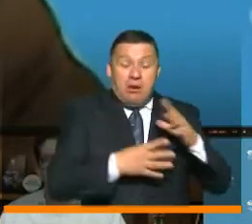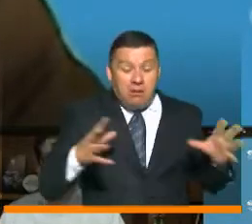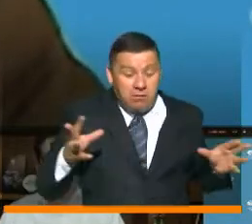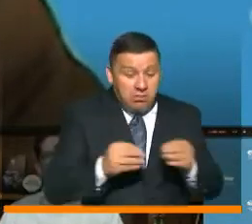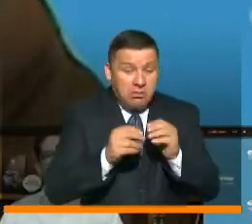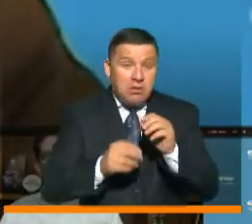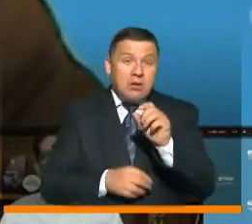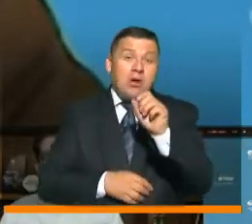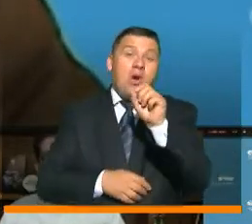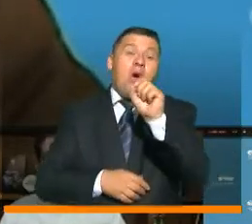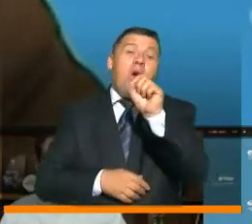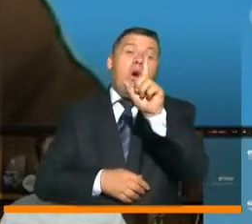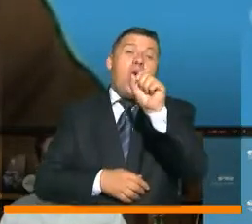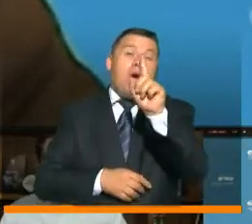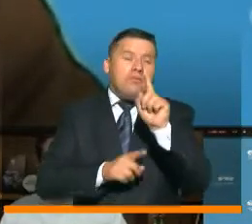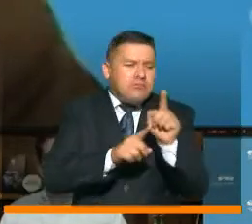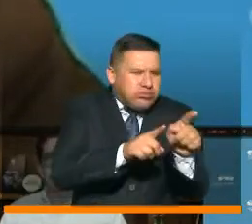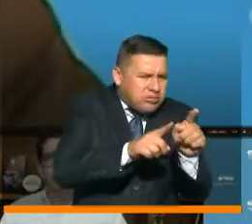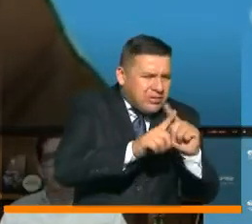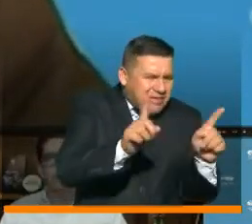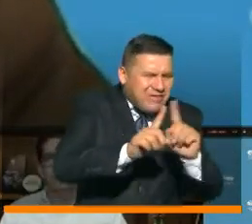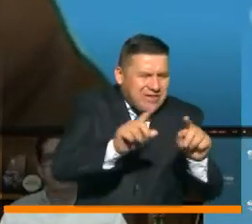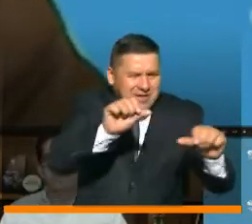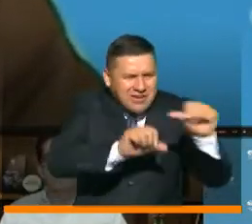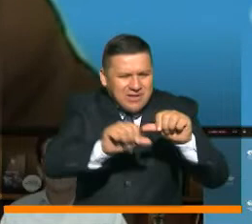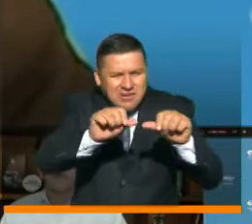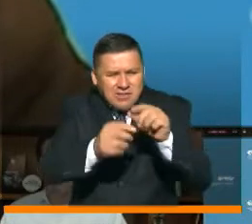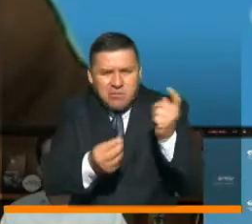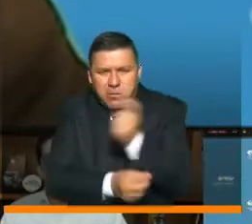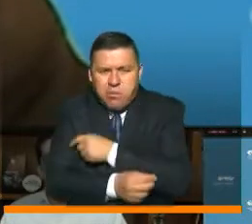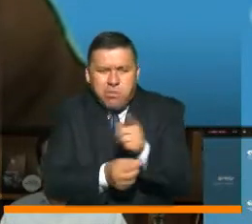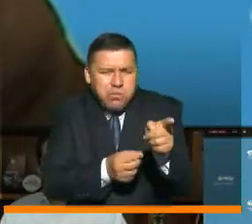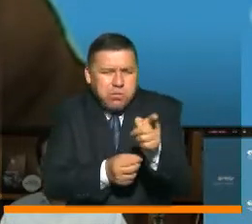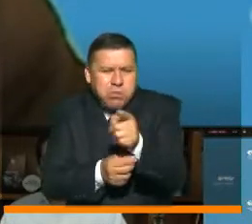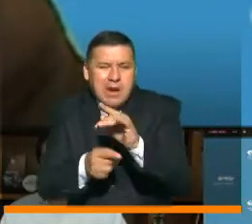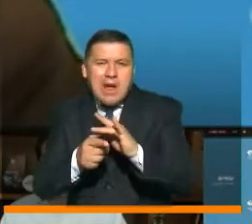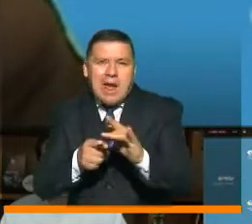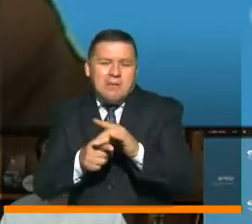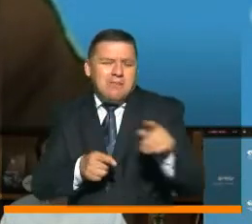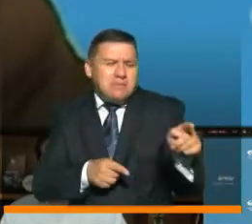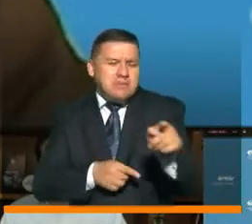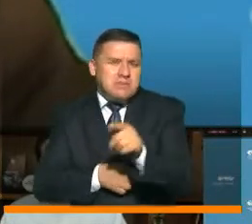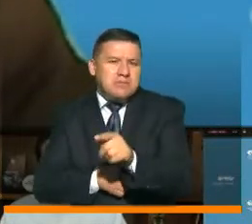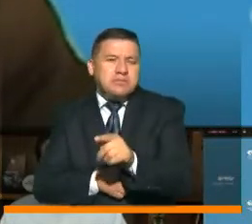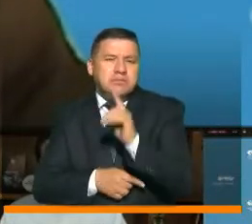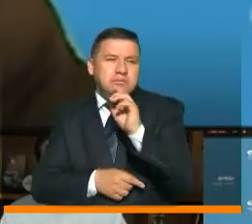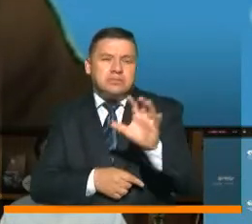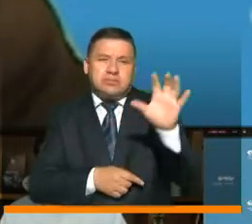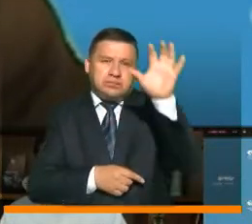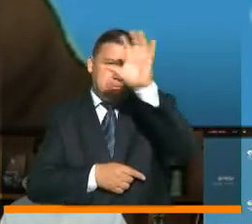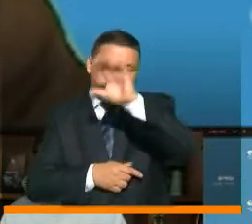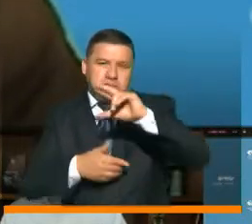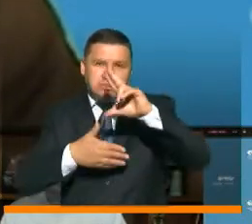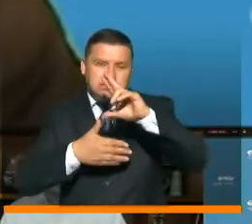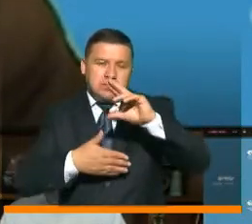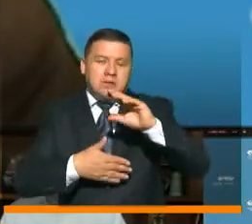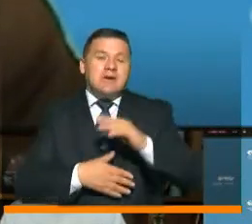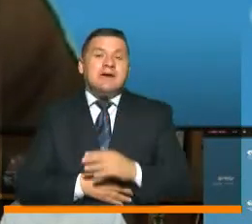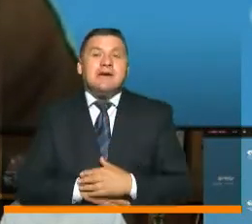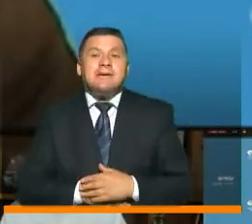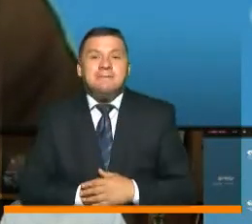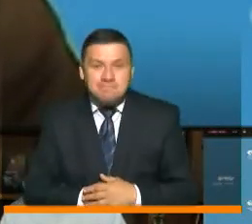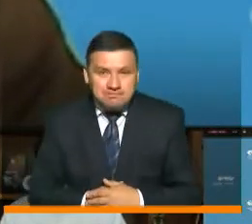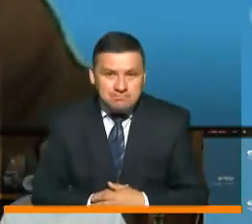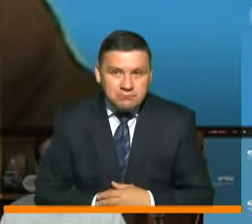11 diferentes tipos de vacunas han sido o están siendo aplicadas por los países de la región de las Américas.